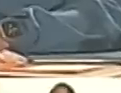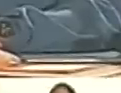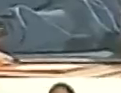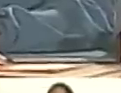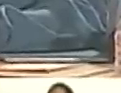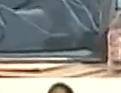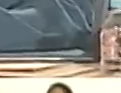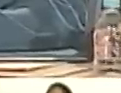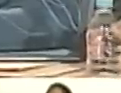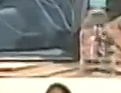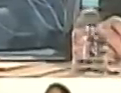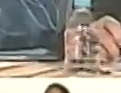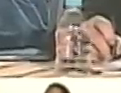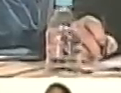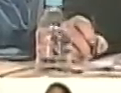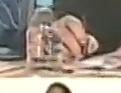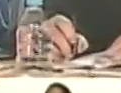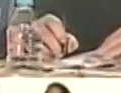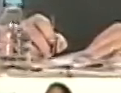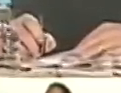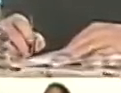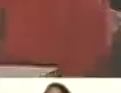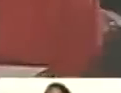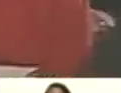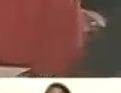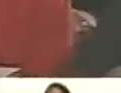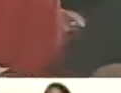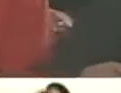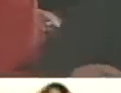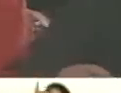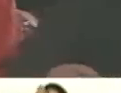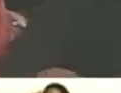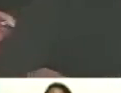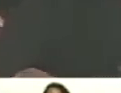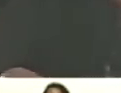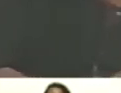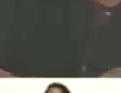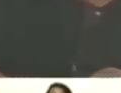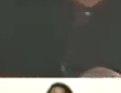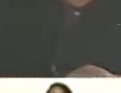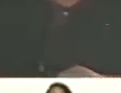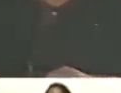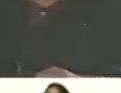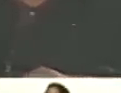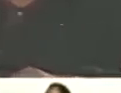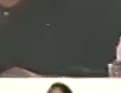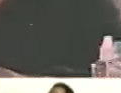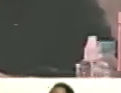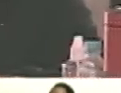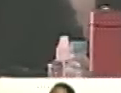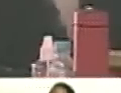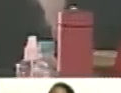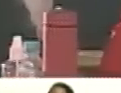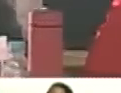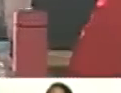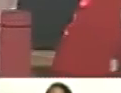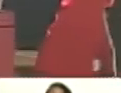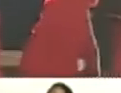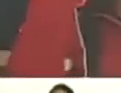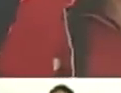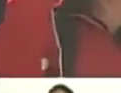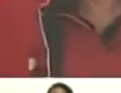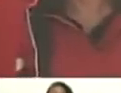diez como centro de nuestro esfuerzo por atender a nuestro pueblo, el uno por diez del buen gobierno y el desarrollo